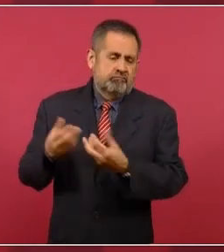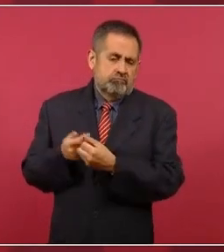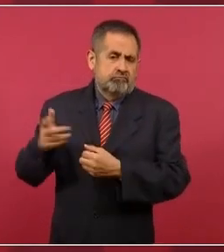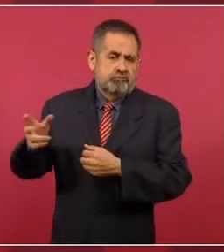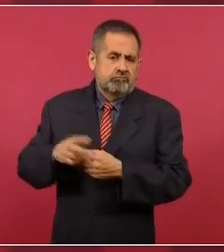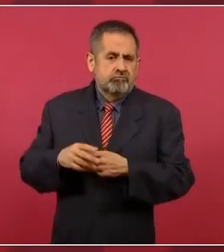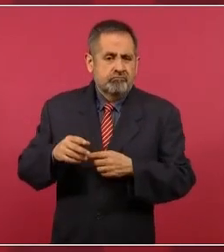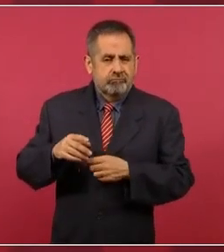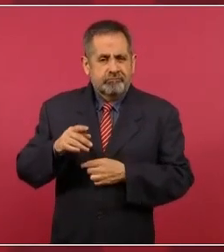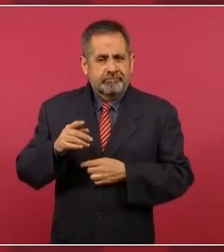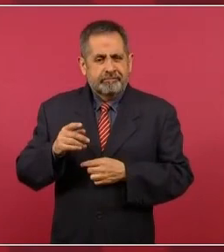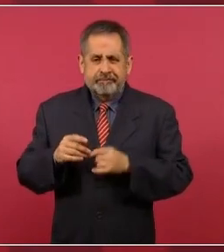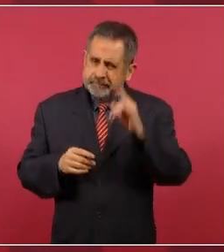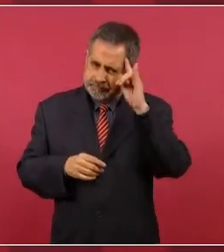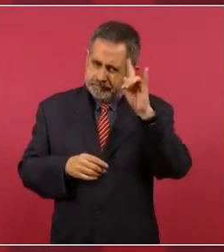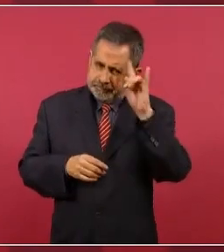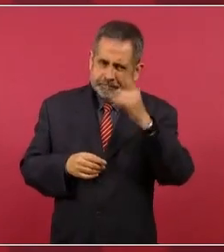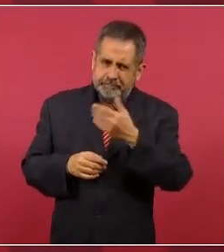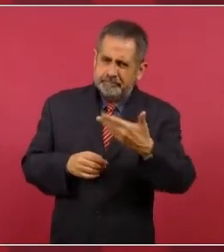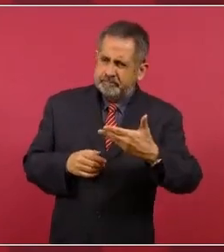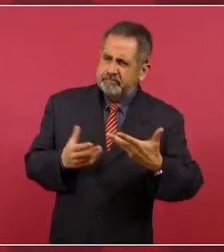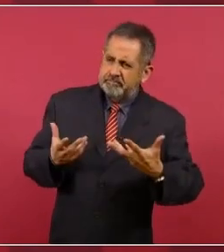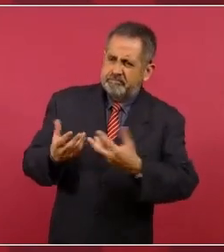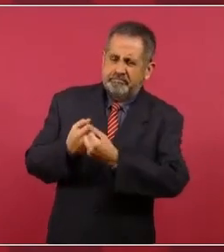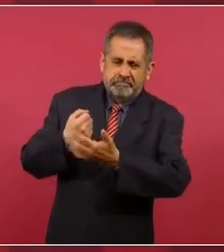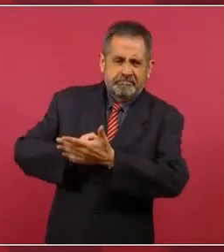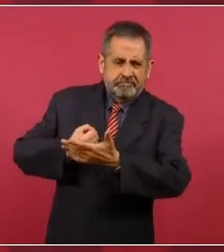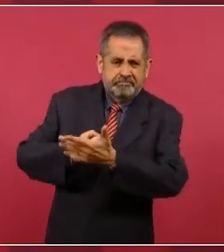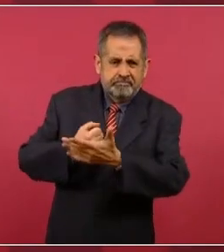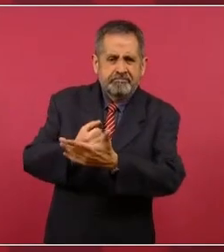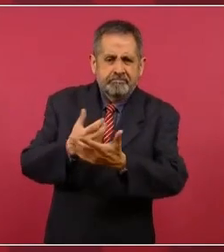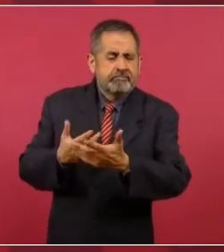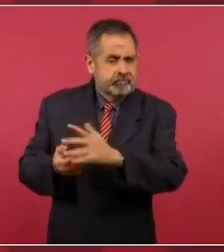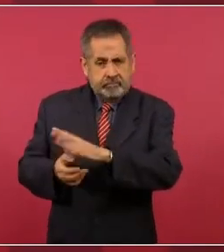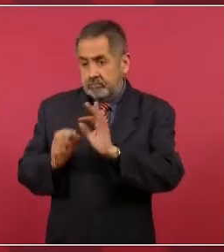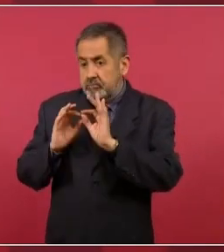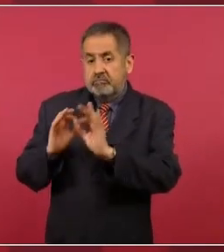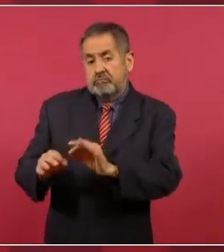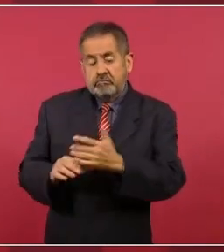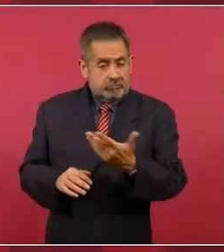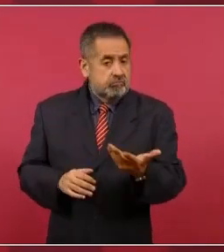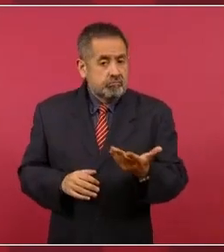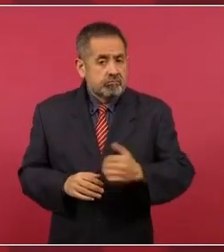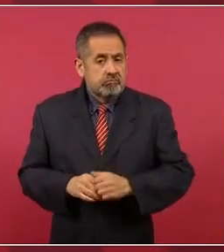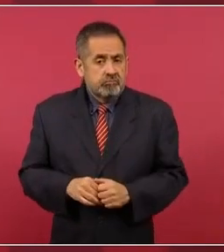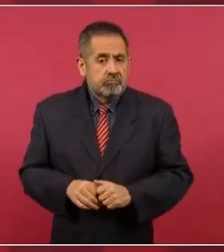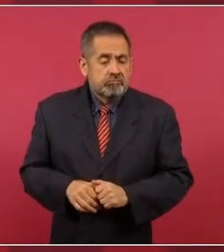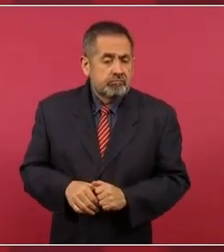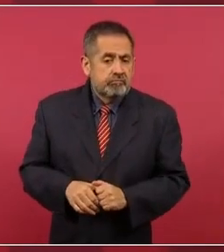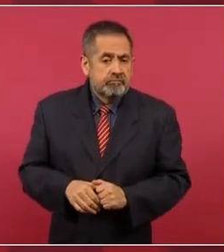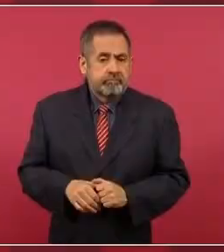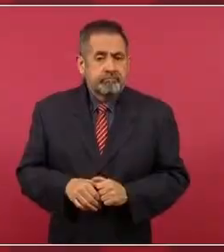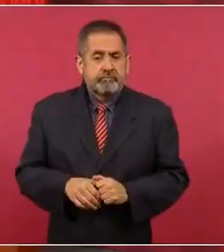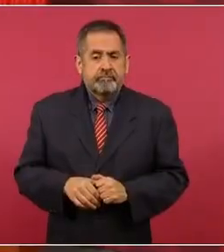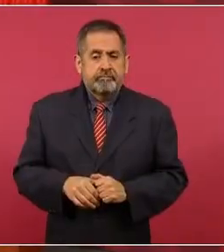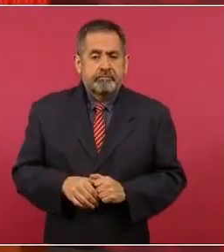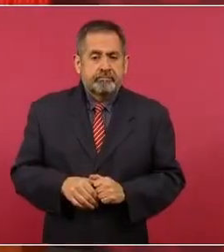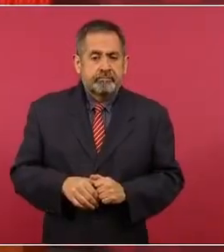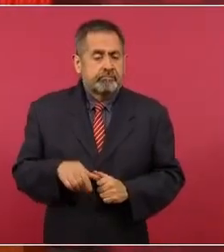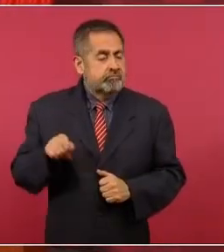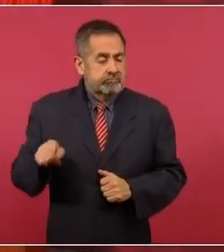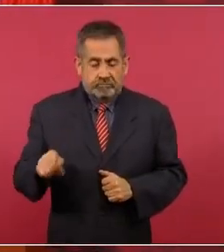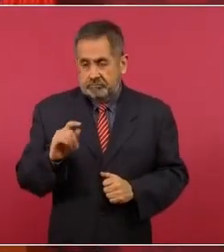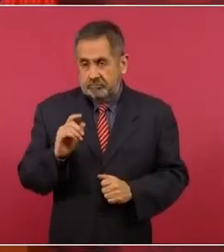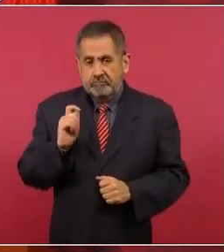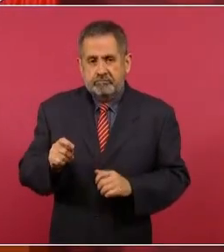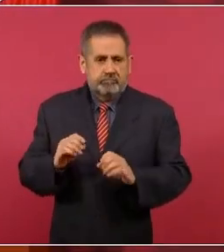y desde luego que es completamente